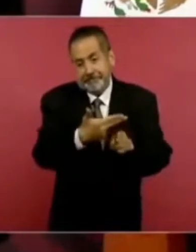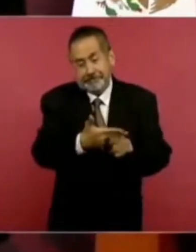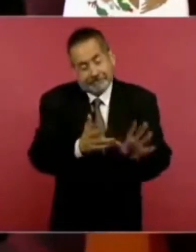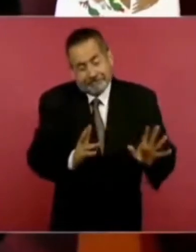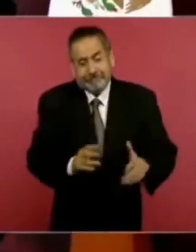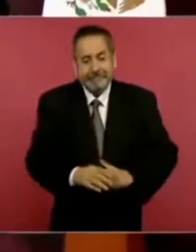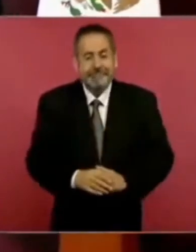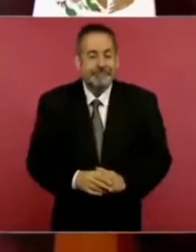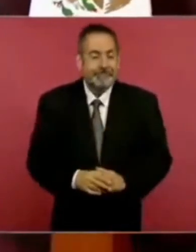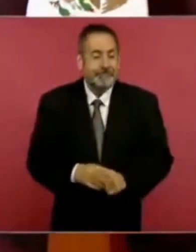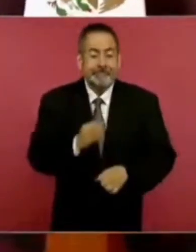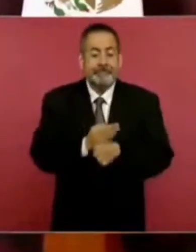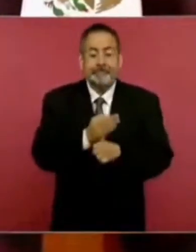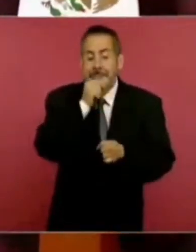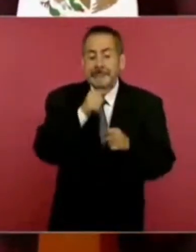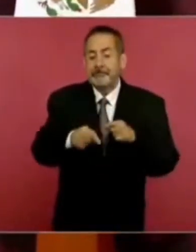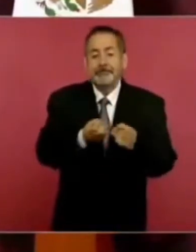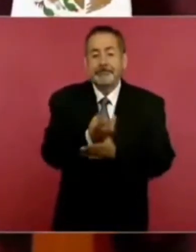no va a poder salir.